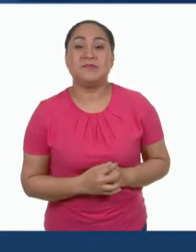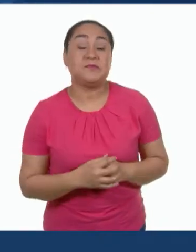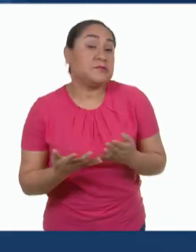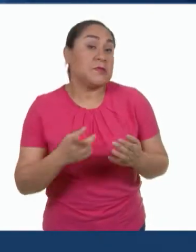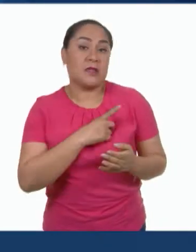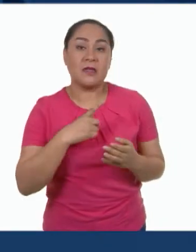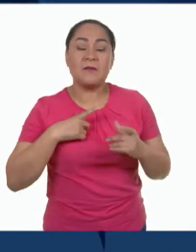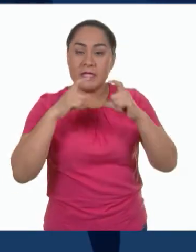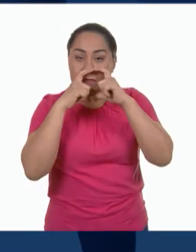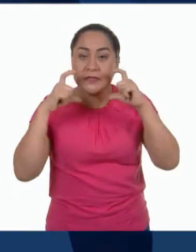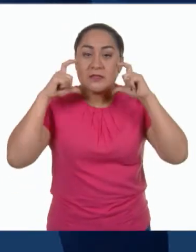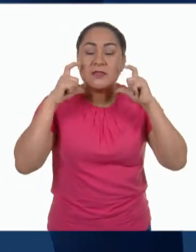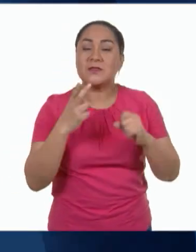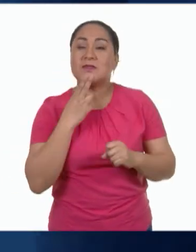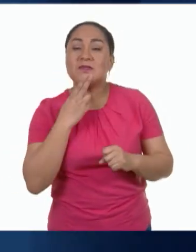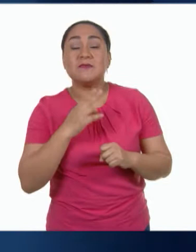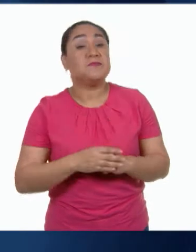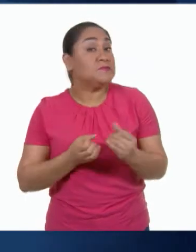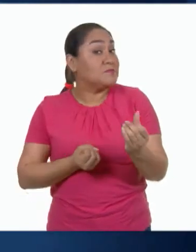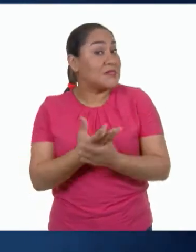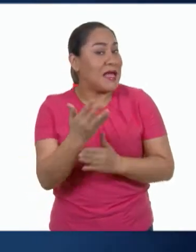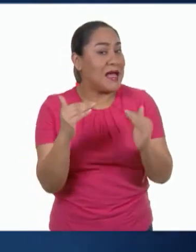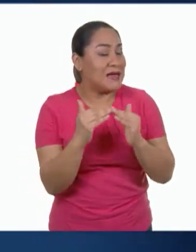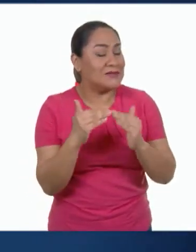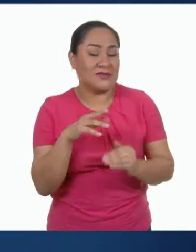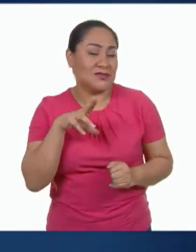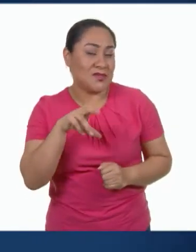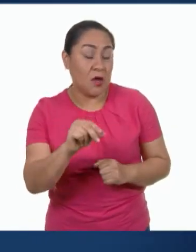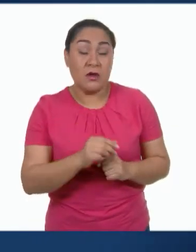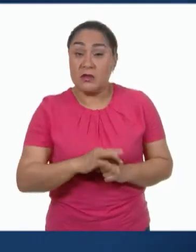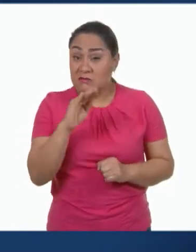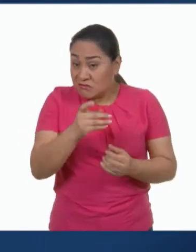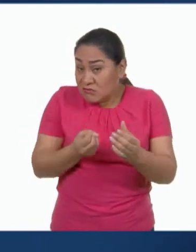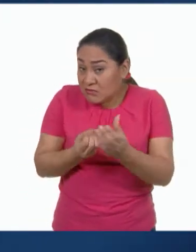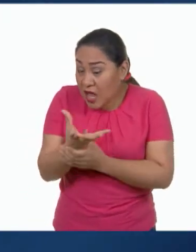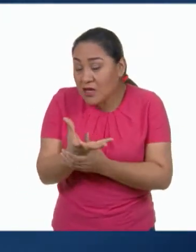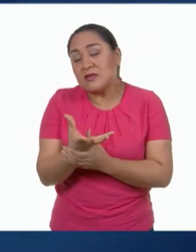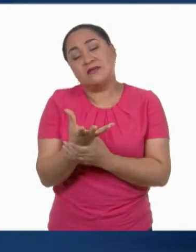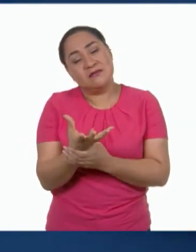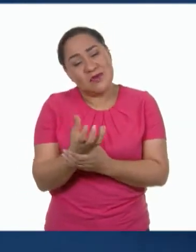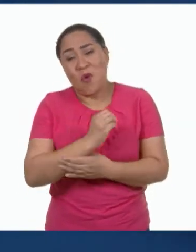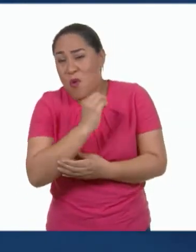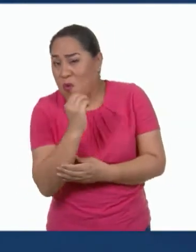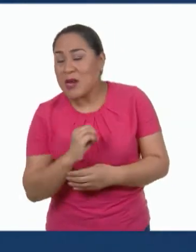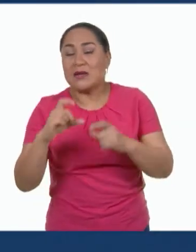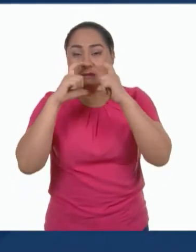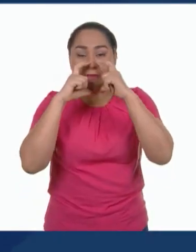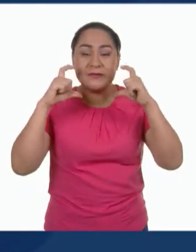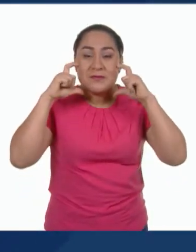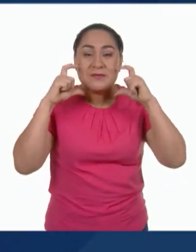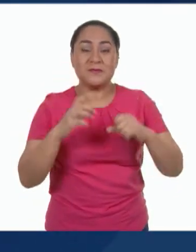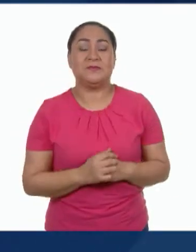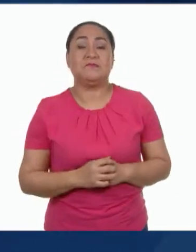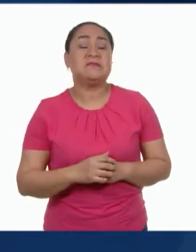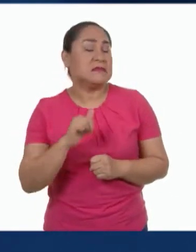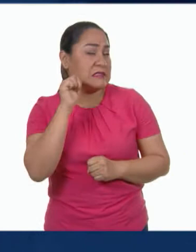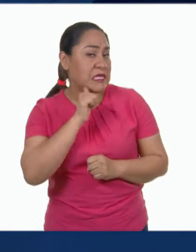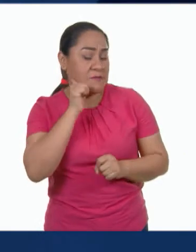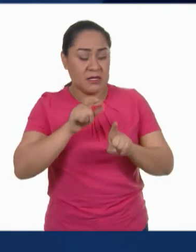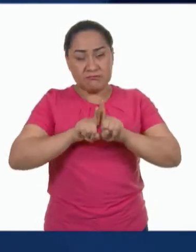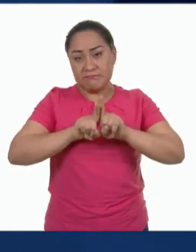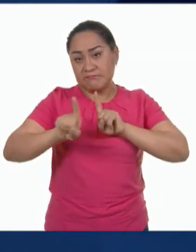Utiliza cubrebocas. No salgas de casa. Y si tienes que hacerlo, recuerda que es obligatorio utilizarlo. Mantén la sana